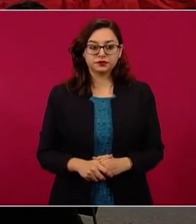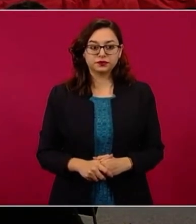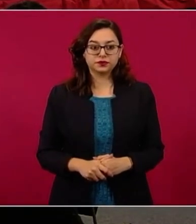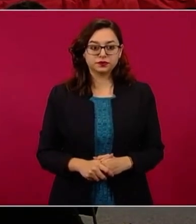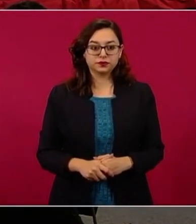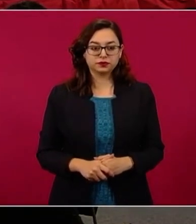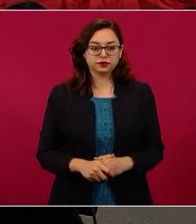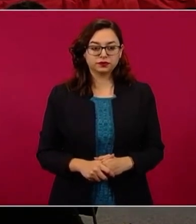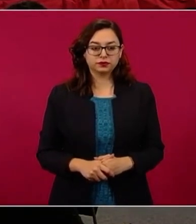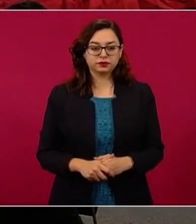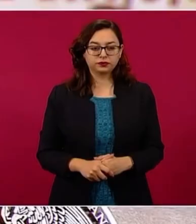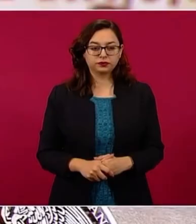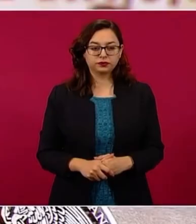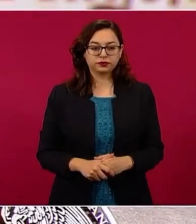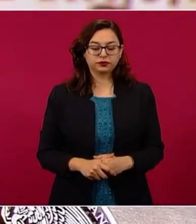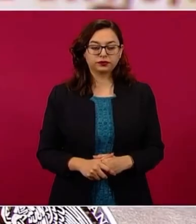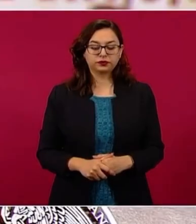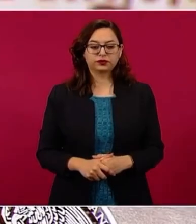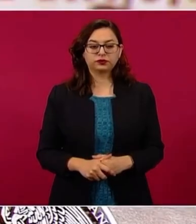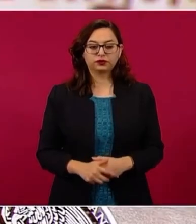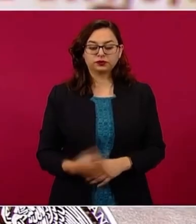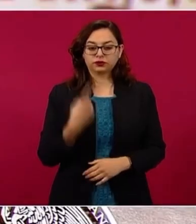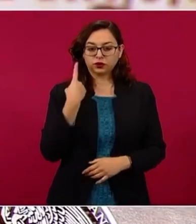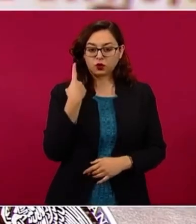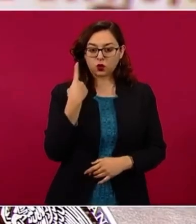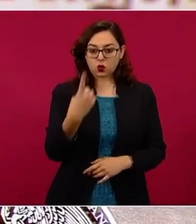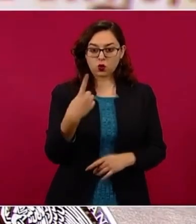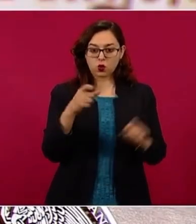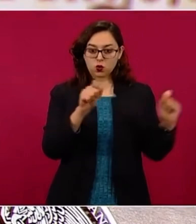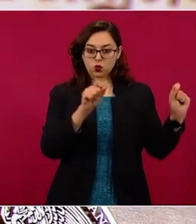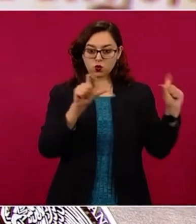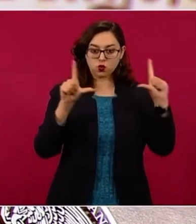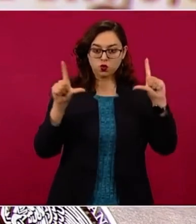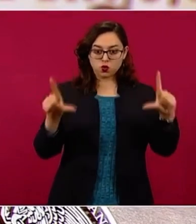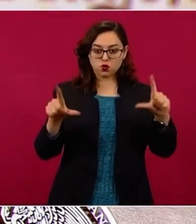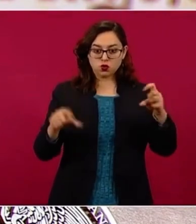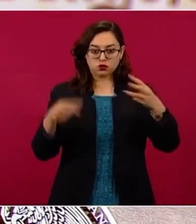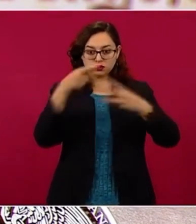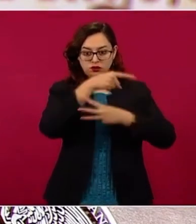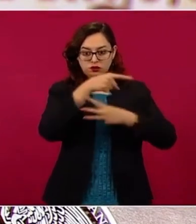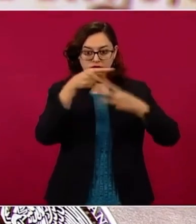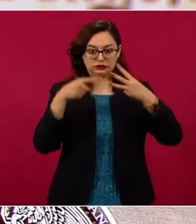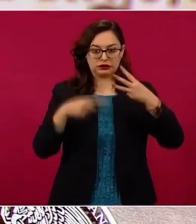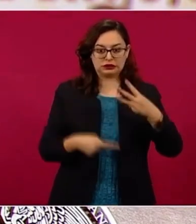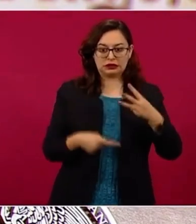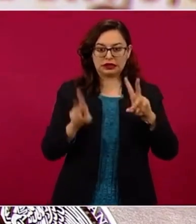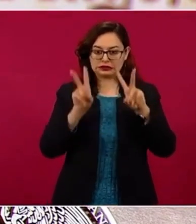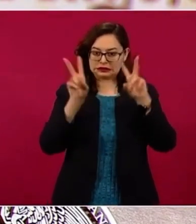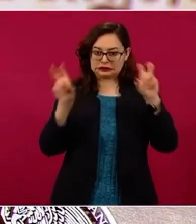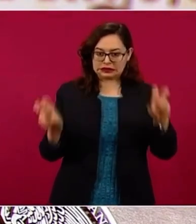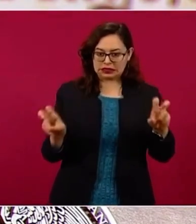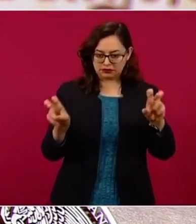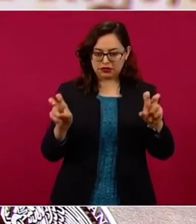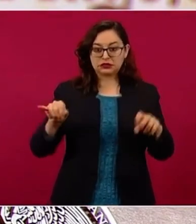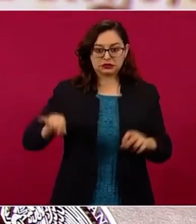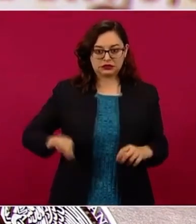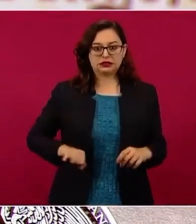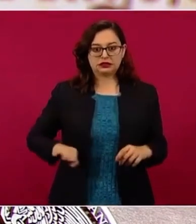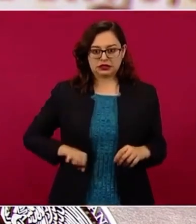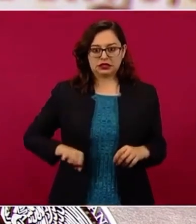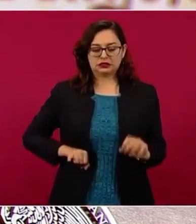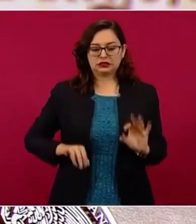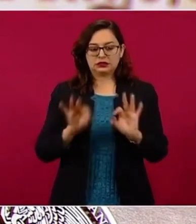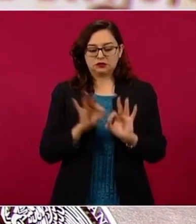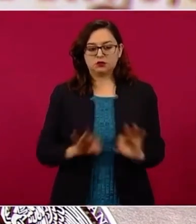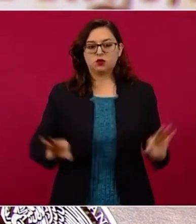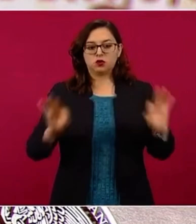esta gráfica, hemos sintetizado en una misma imagen las tres situaciones de interés que tradicionalmente